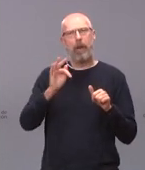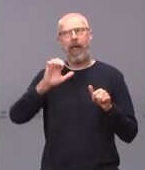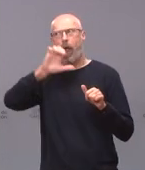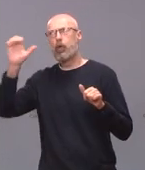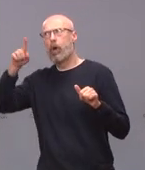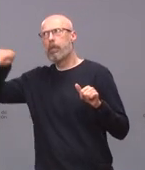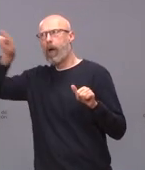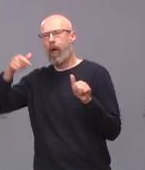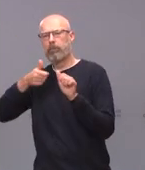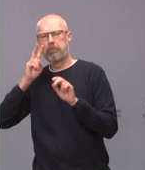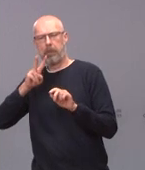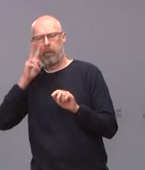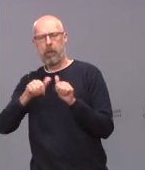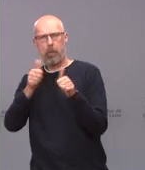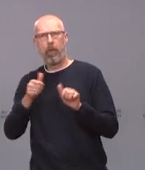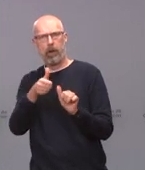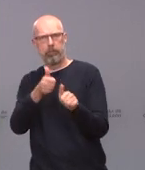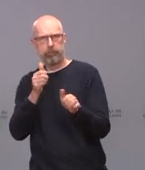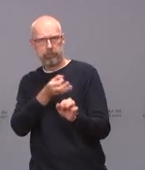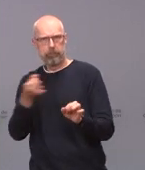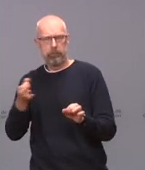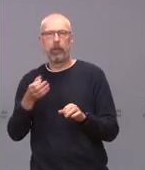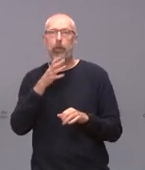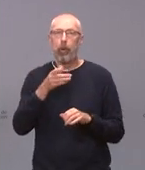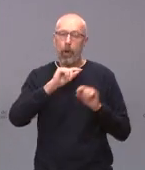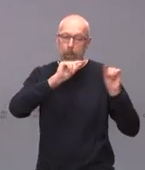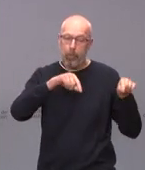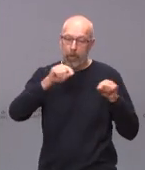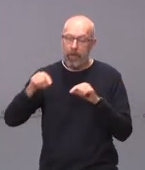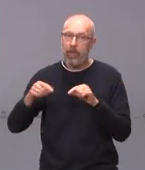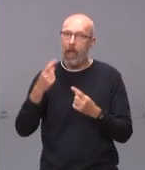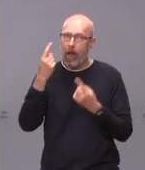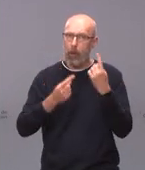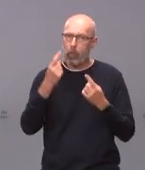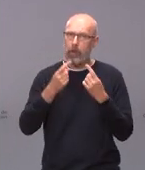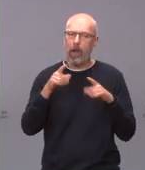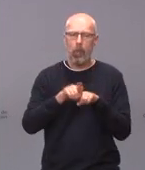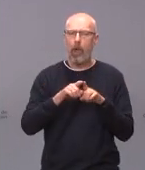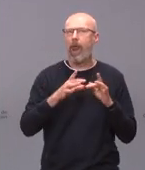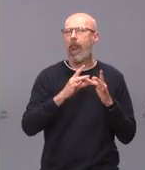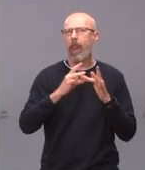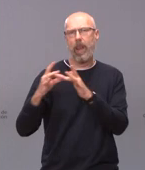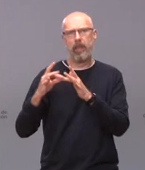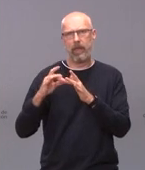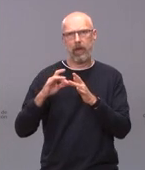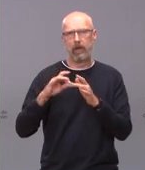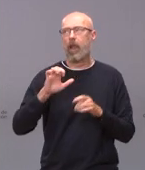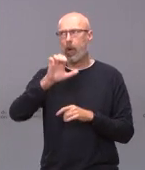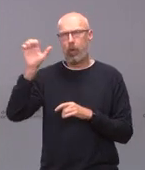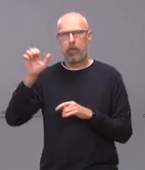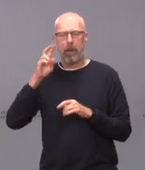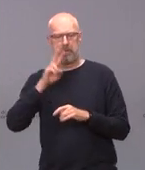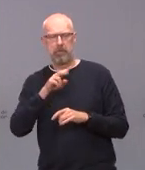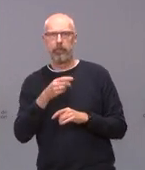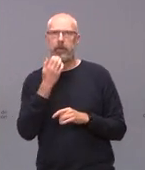el otro día en el Pleno, que lideran la vacunación en Europa. No hay ningún lugar en Europa que tenga tantas